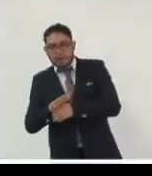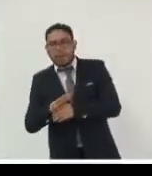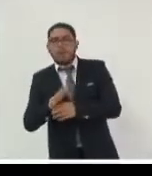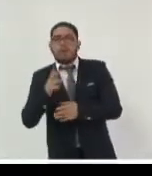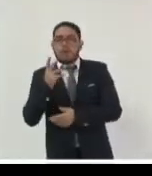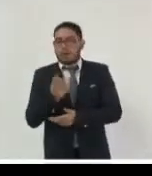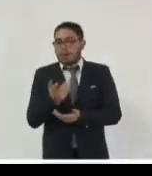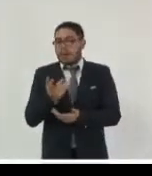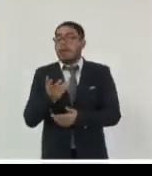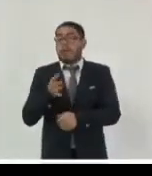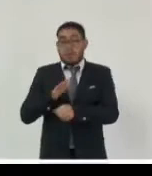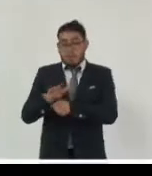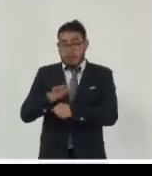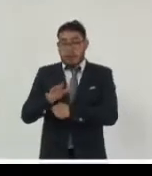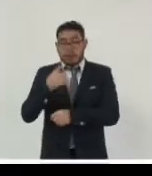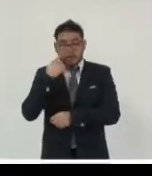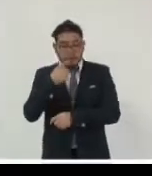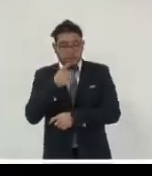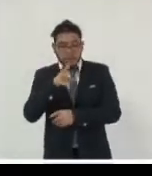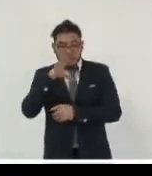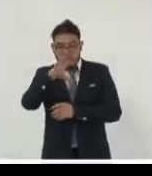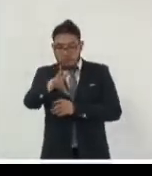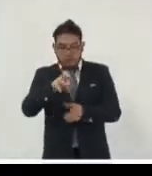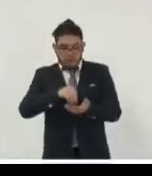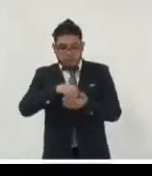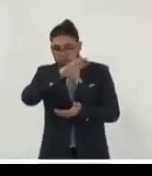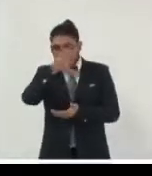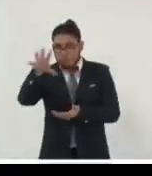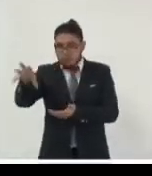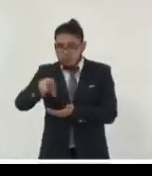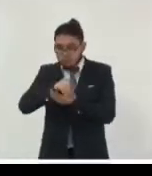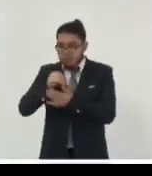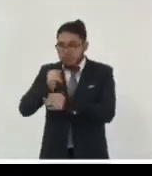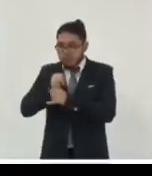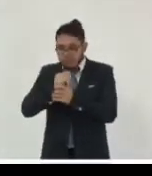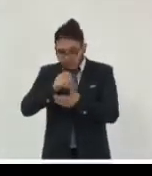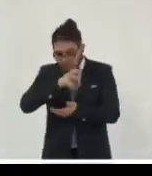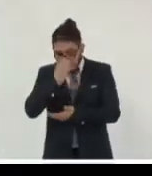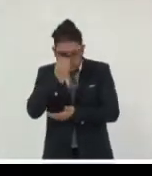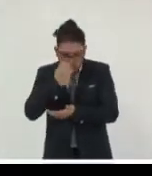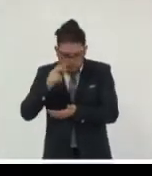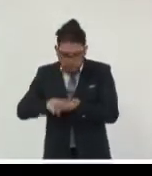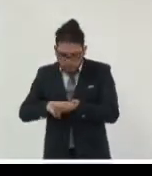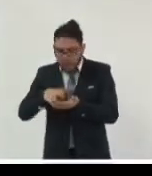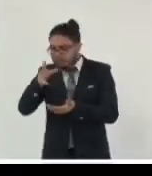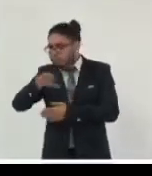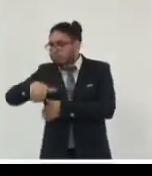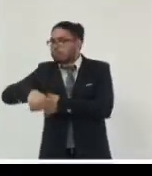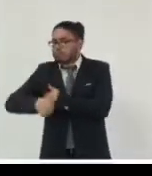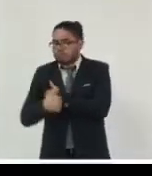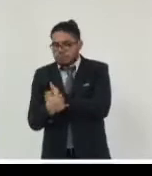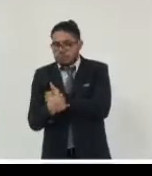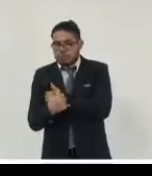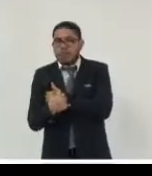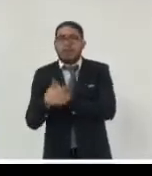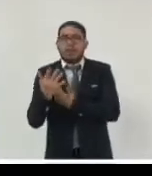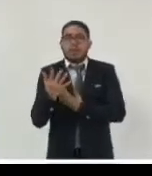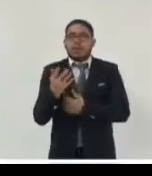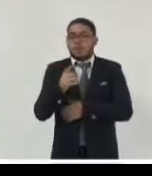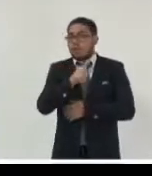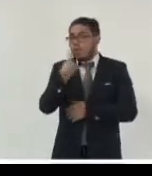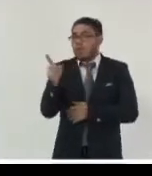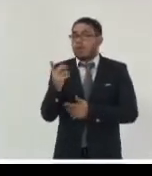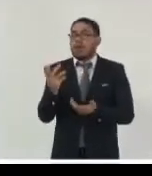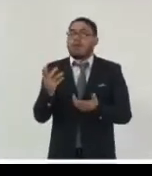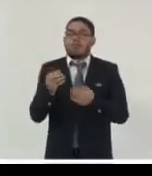partir de la evaluación de datos debidamente documentados todavía hay una cuestión en la cifra transparencia lo debemos planificar desde el diseño